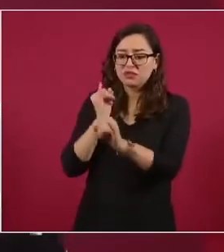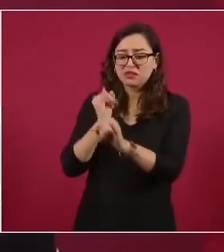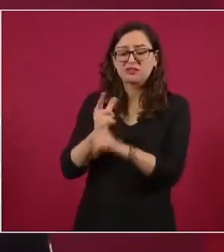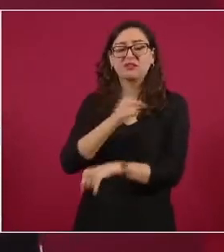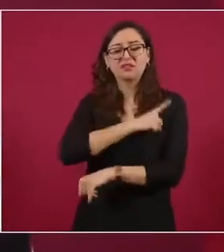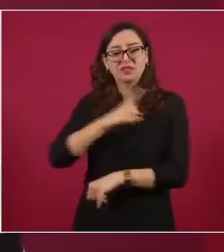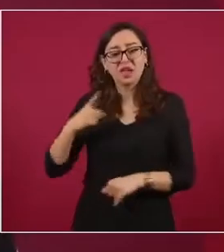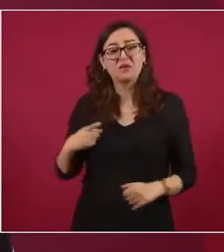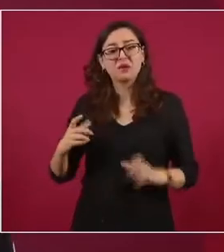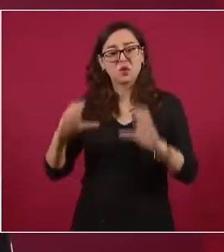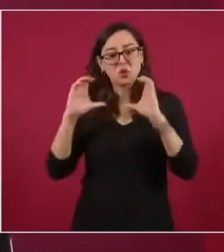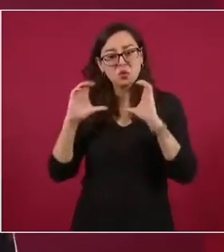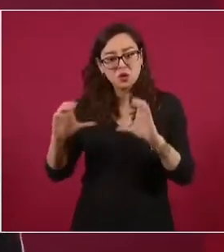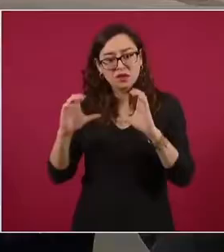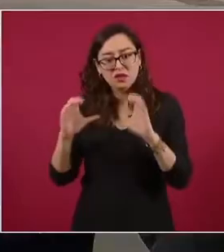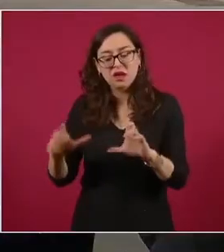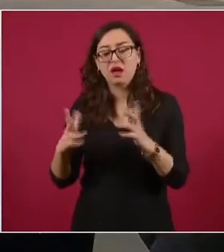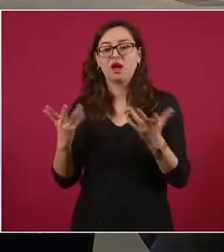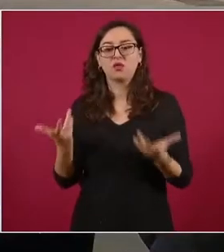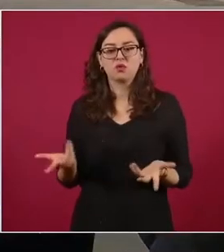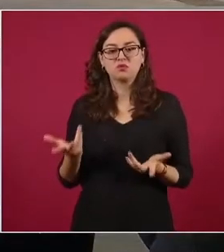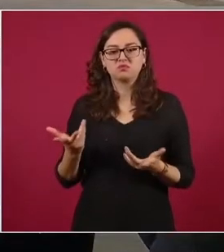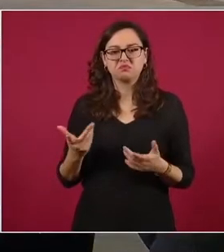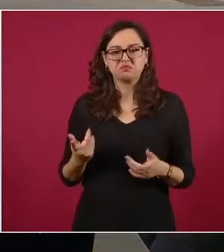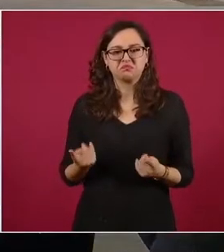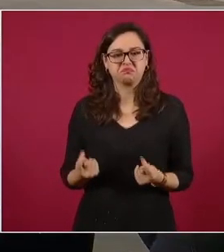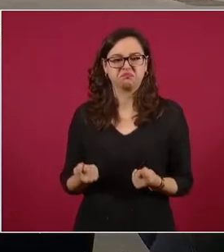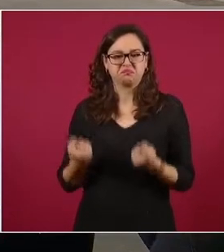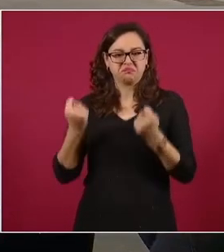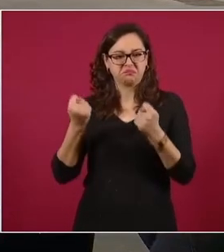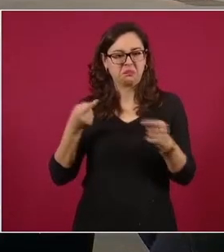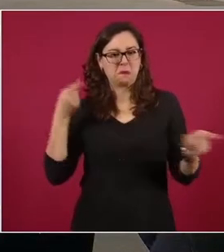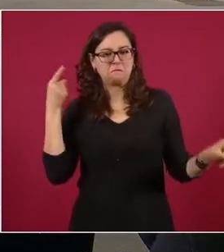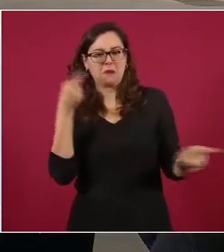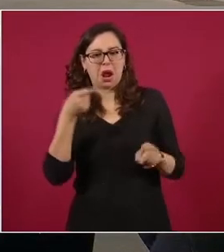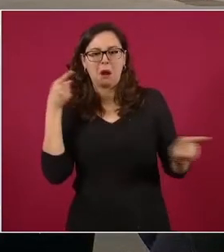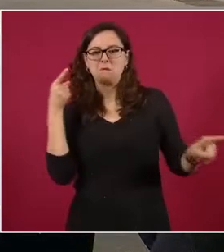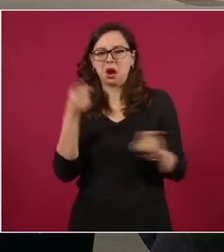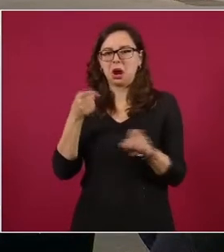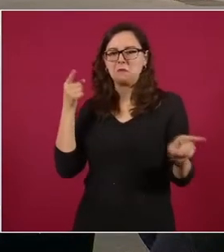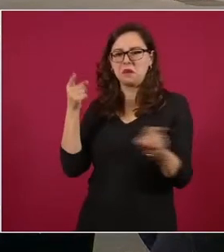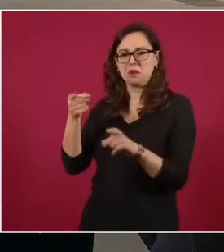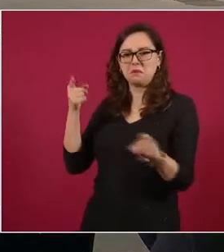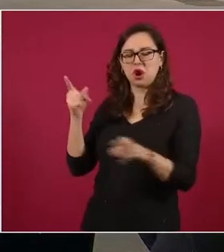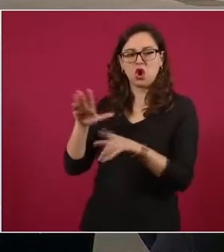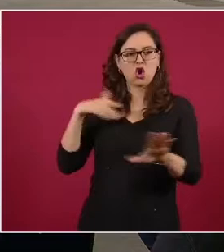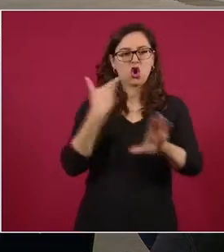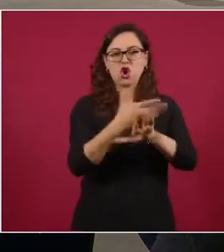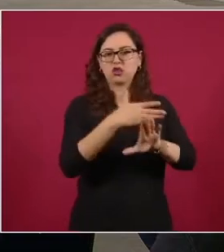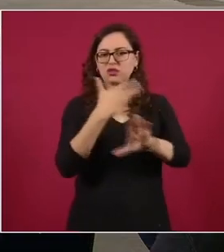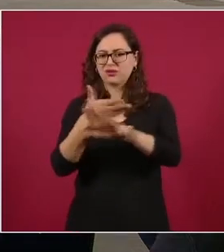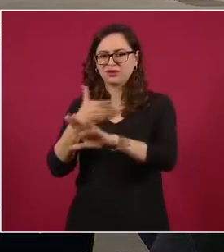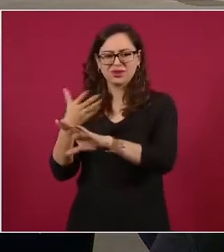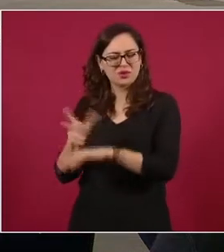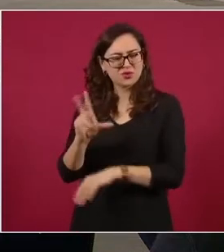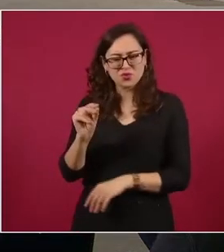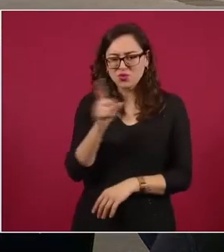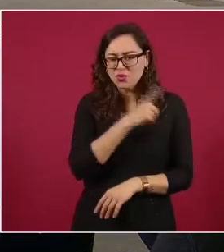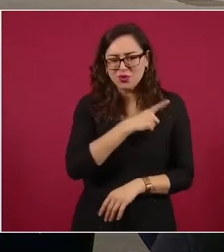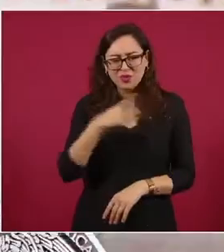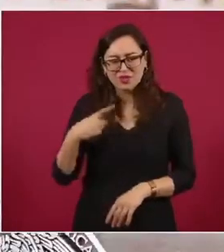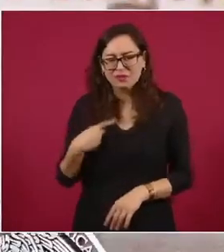responsables de los mensajes y no emitir discursos que puedan dañar la dignidad de otros usuarios.